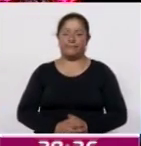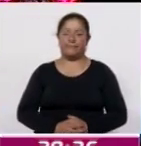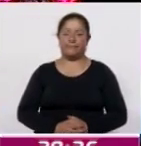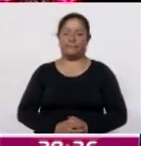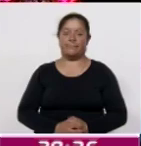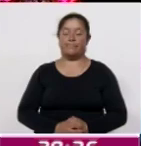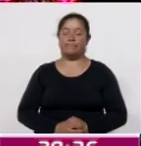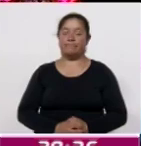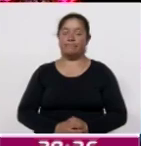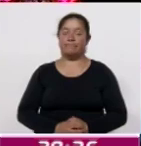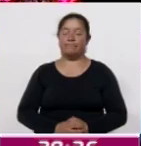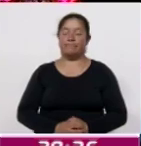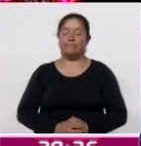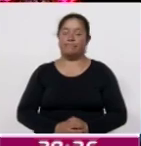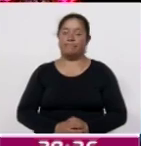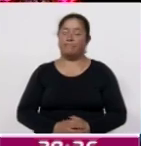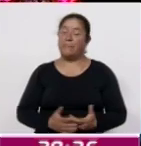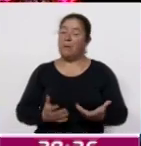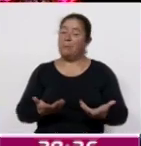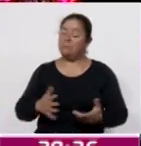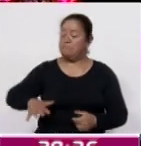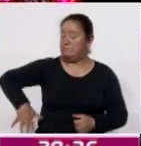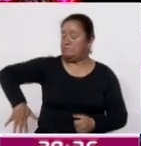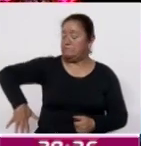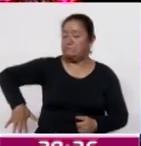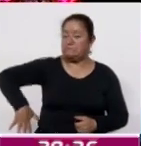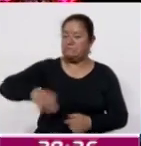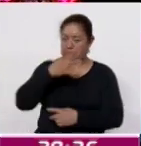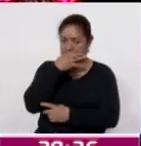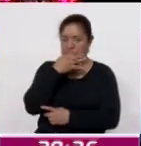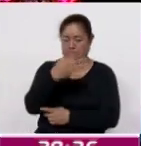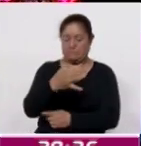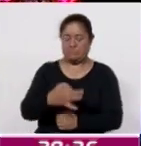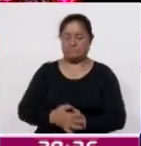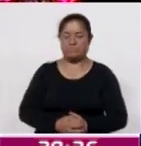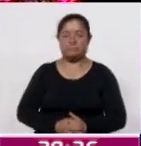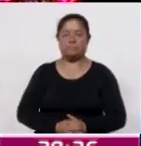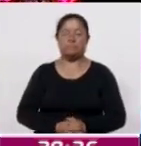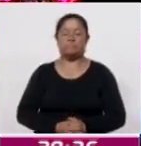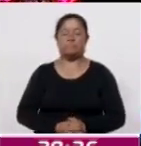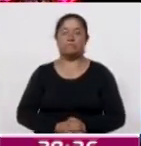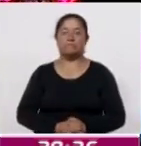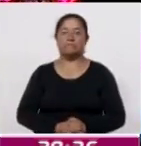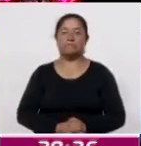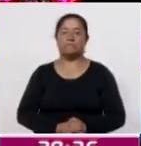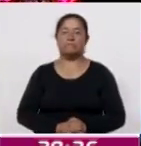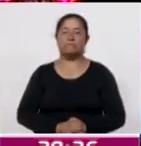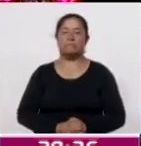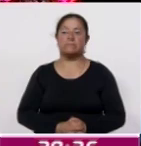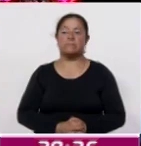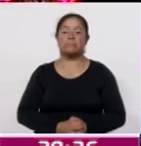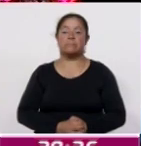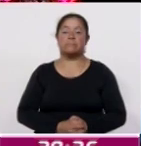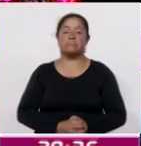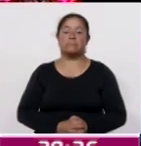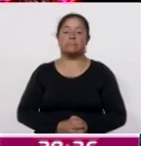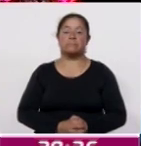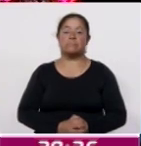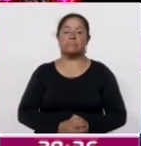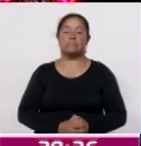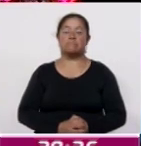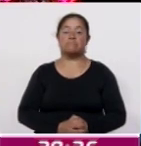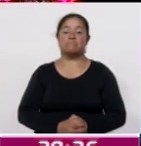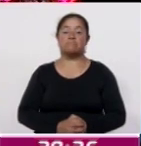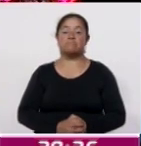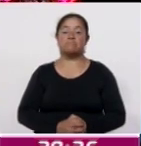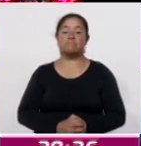Y como ya le adelantaba antes de la pausa, pues bueno, a finalidad de